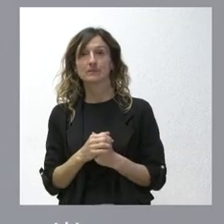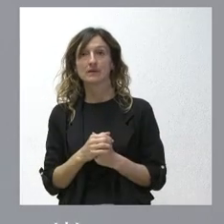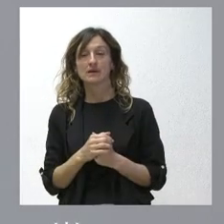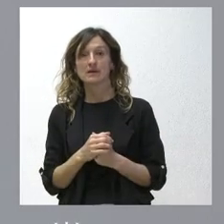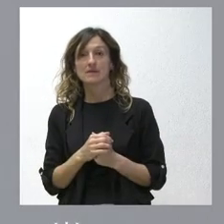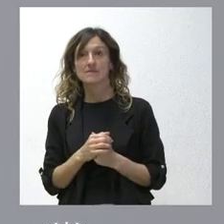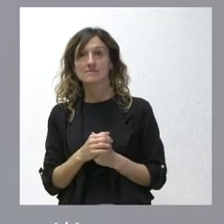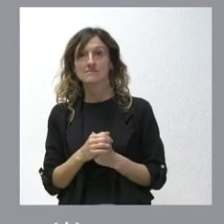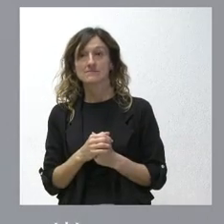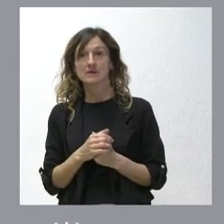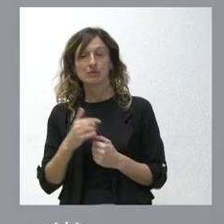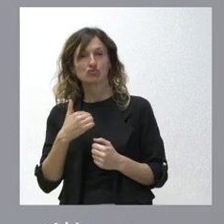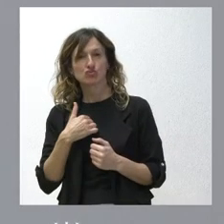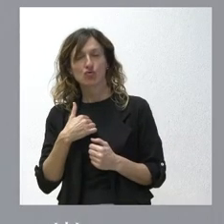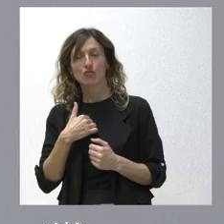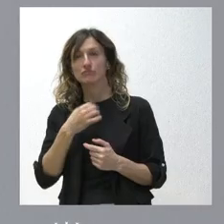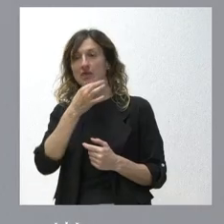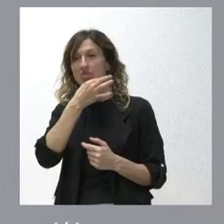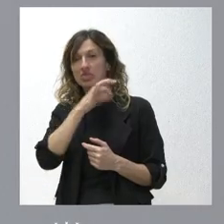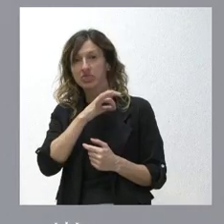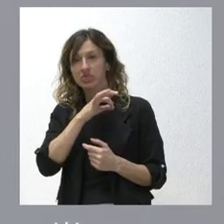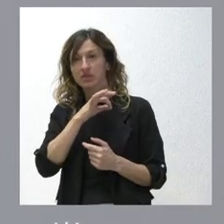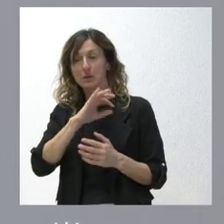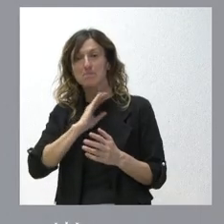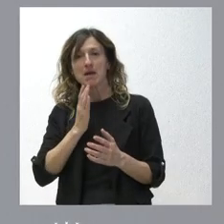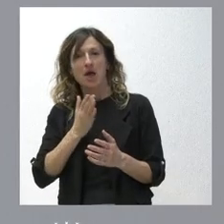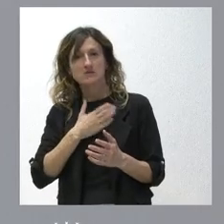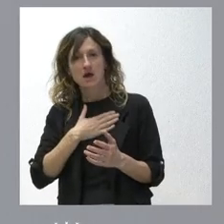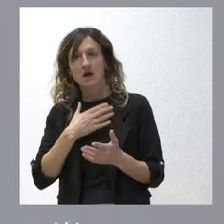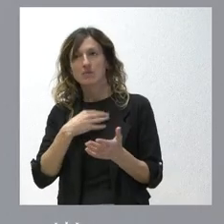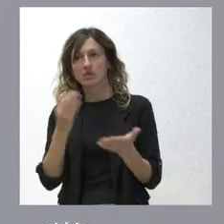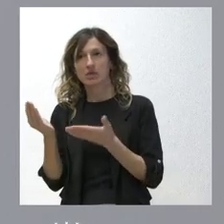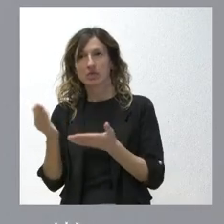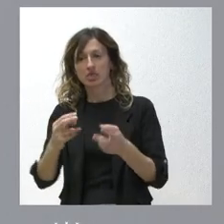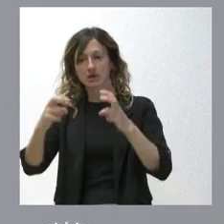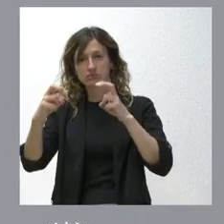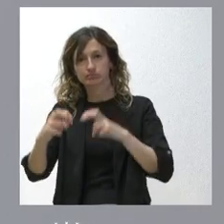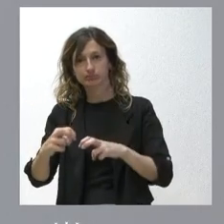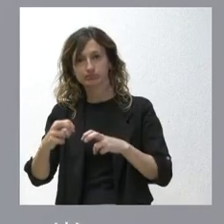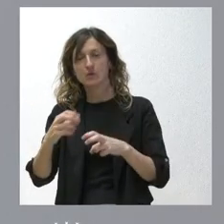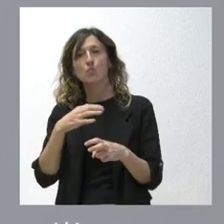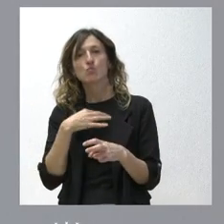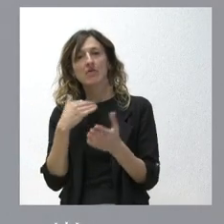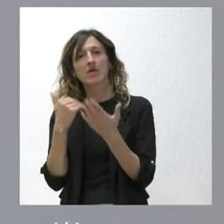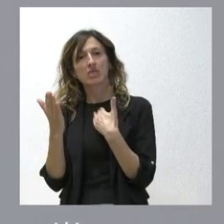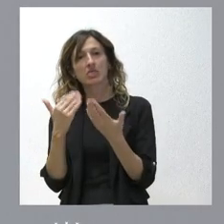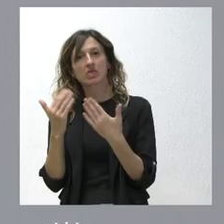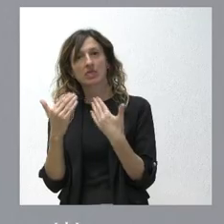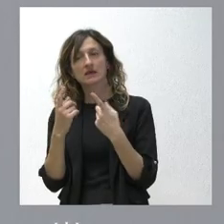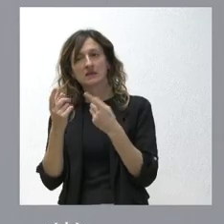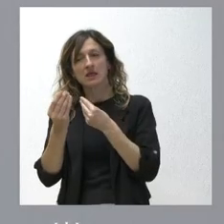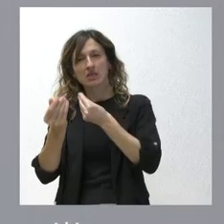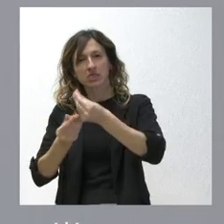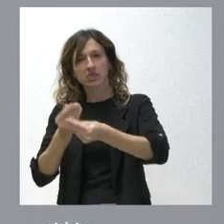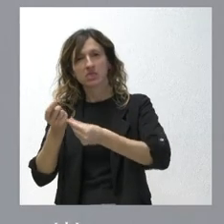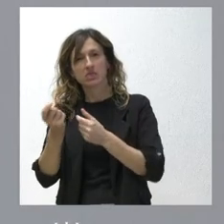caso nosotros no renunciamos a que al día siguiente de no sentarse pues podamos intentar persuadirles